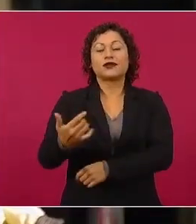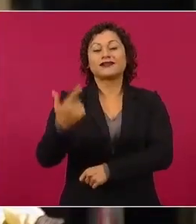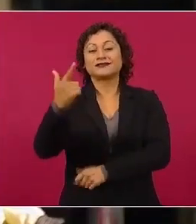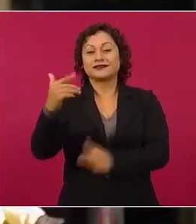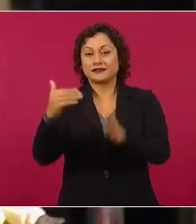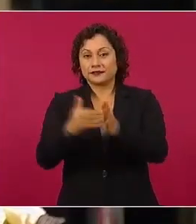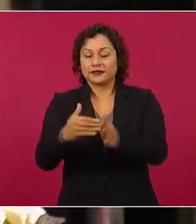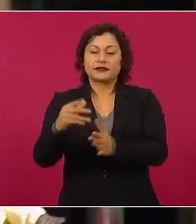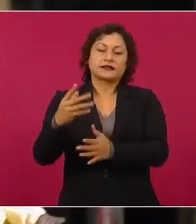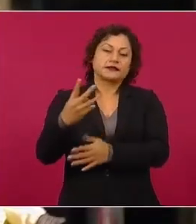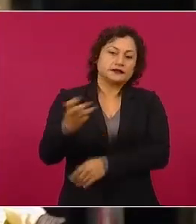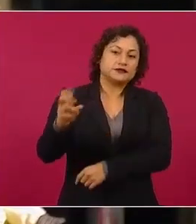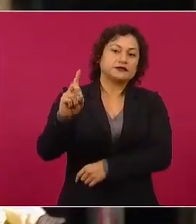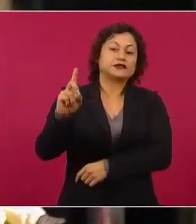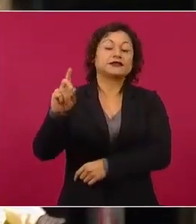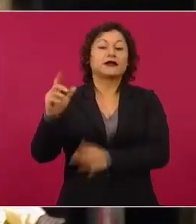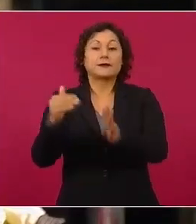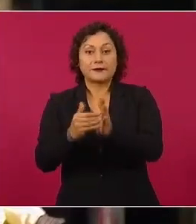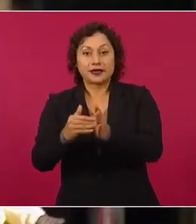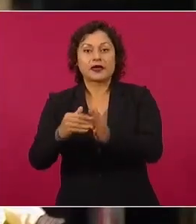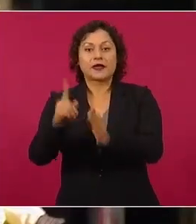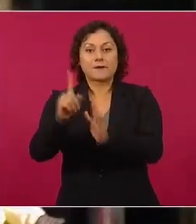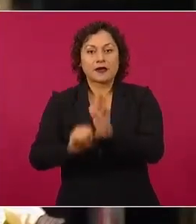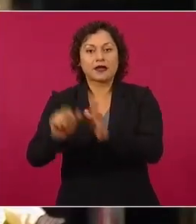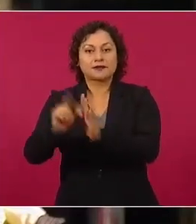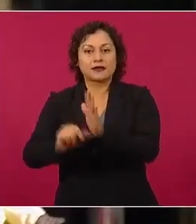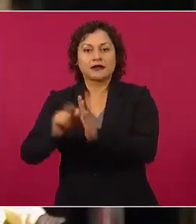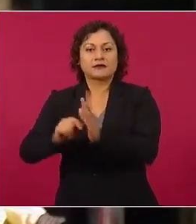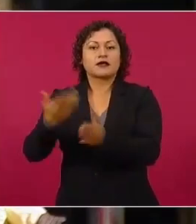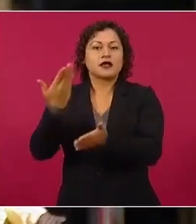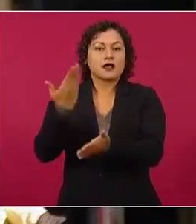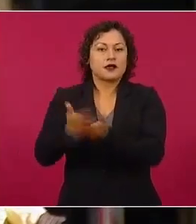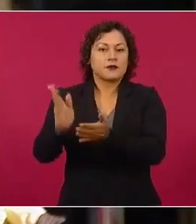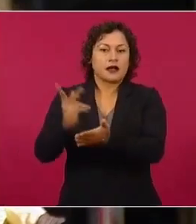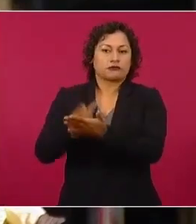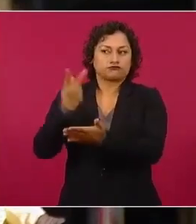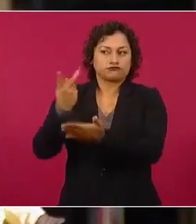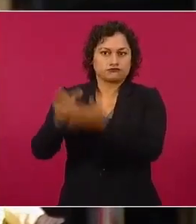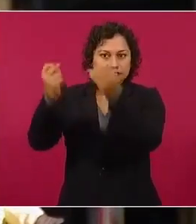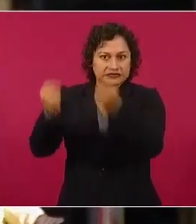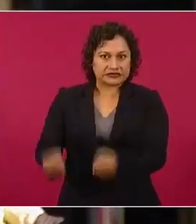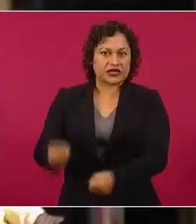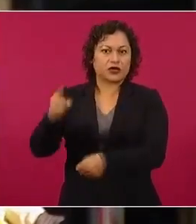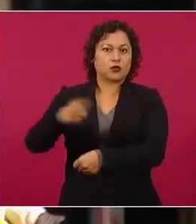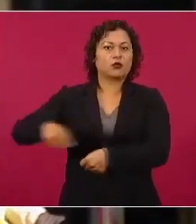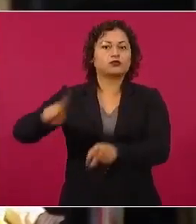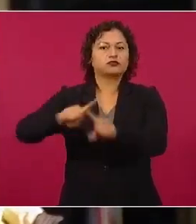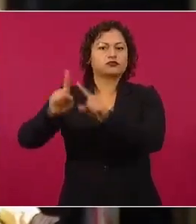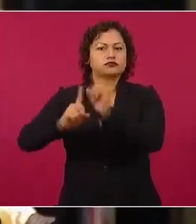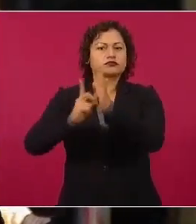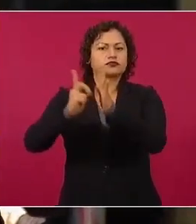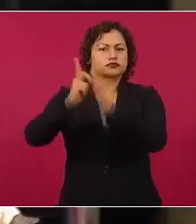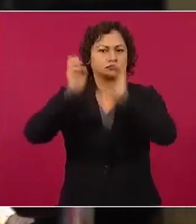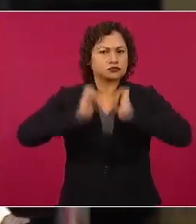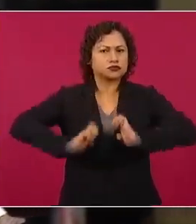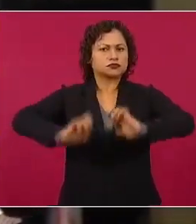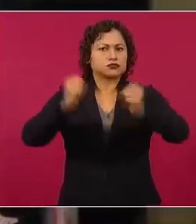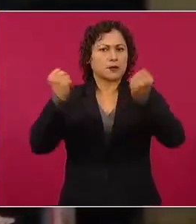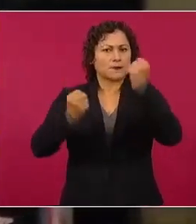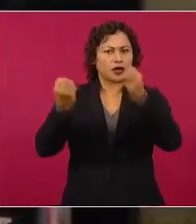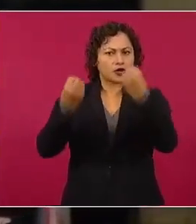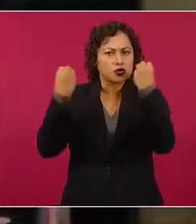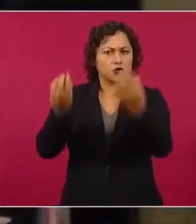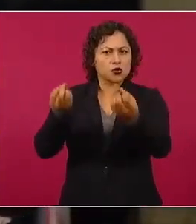pesos mensuales. Además, cuentan con bonos, seguros, departamentos de lujo, vehículos, comida, viajes y